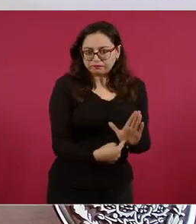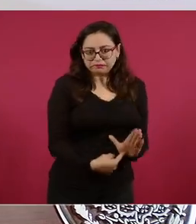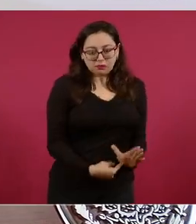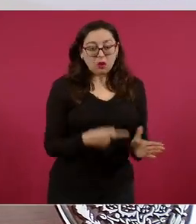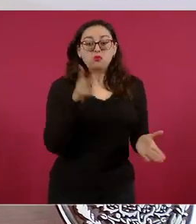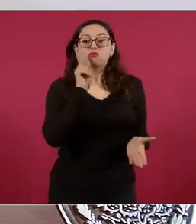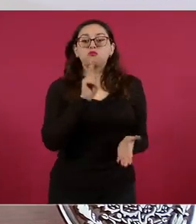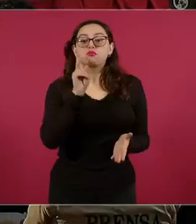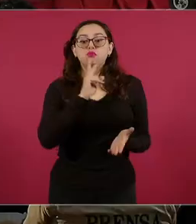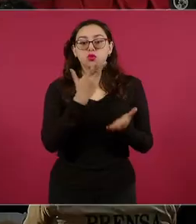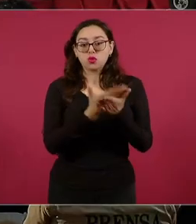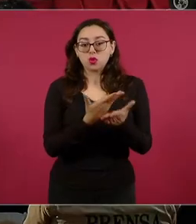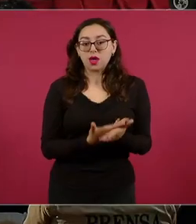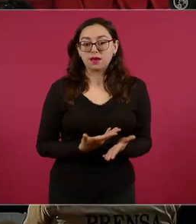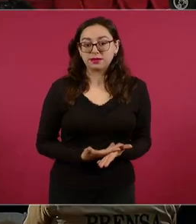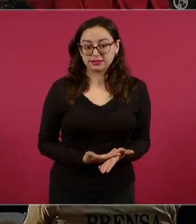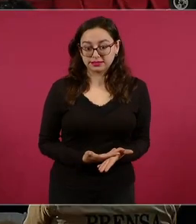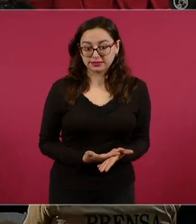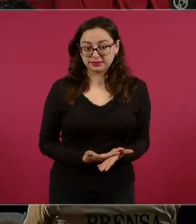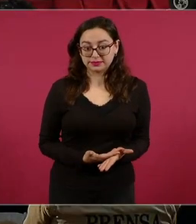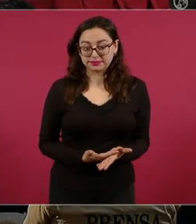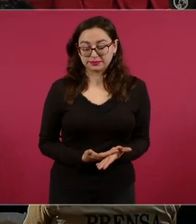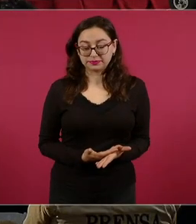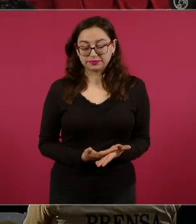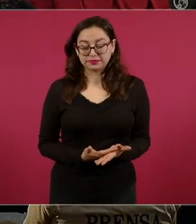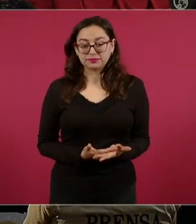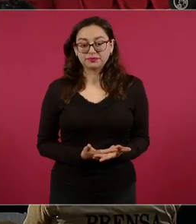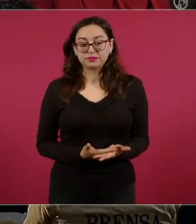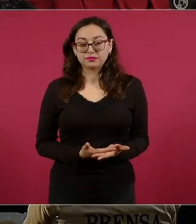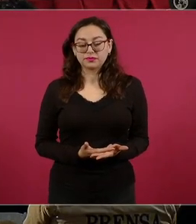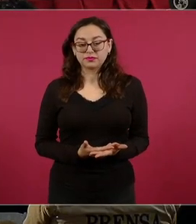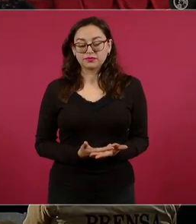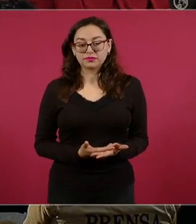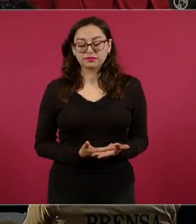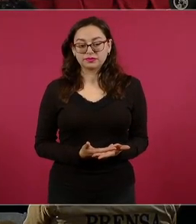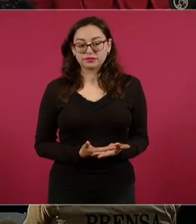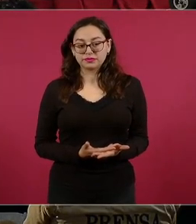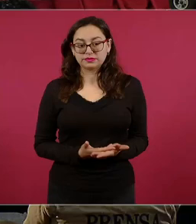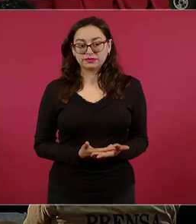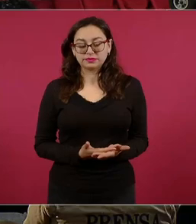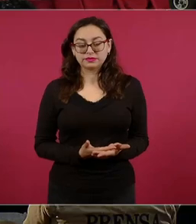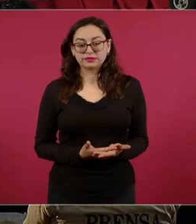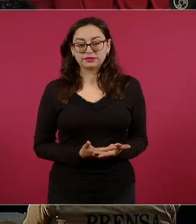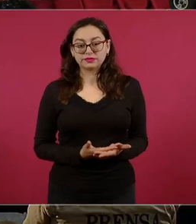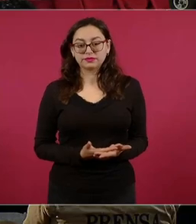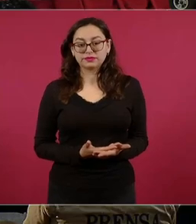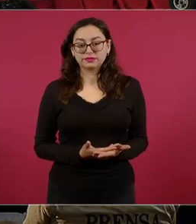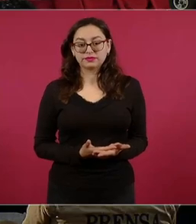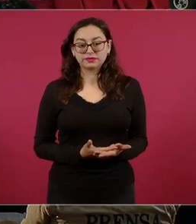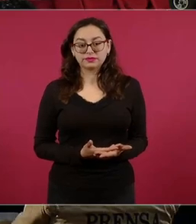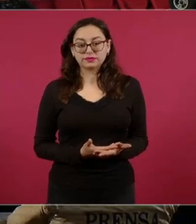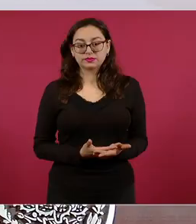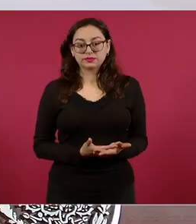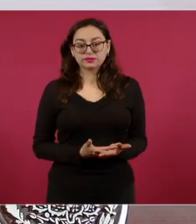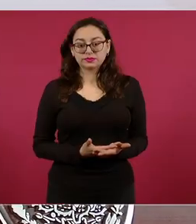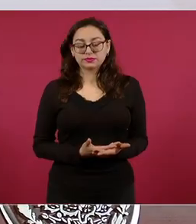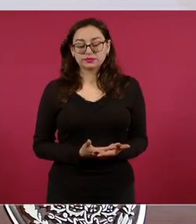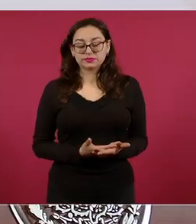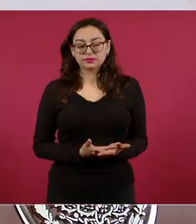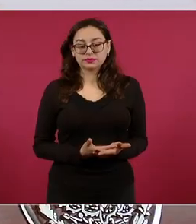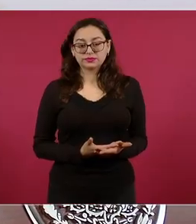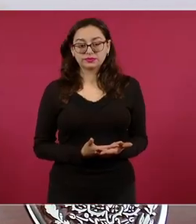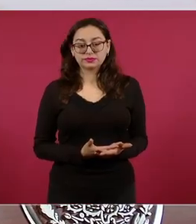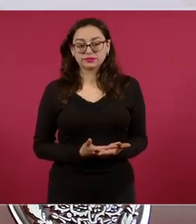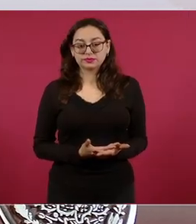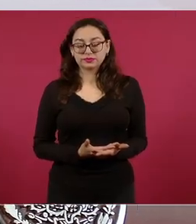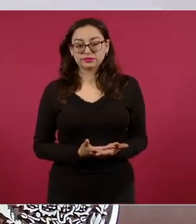oficialmente se habló